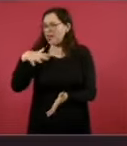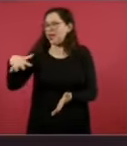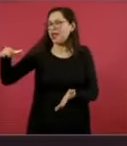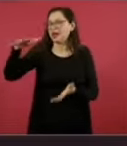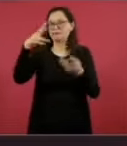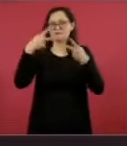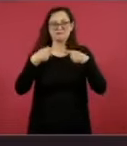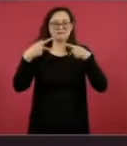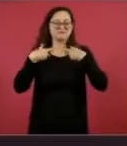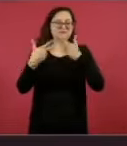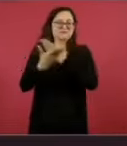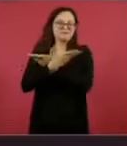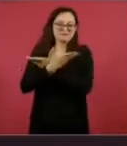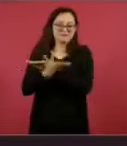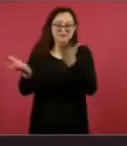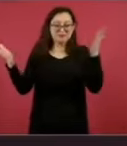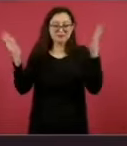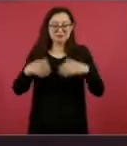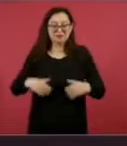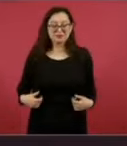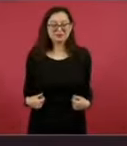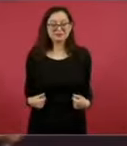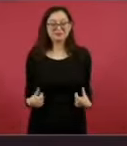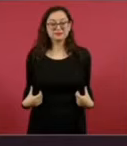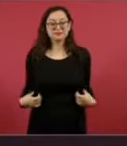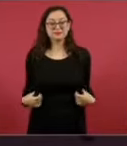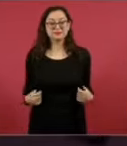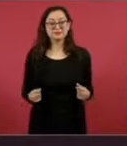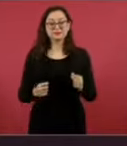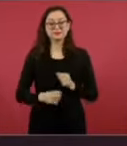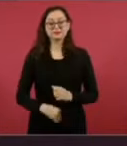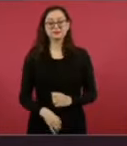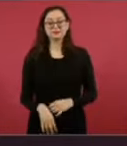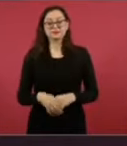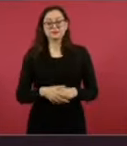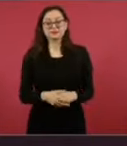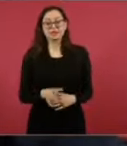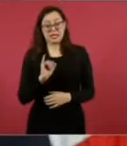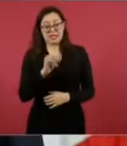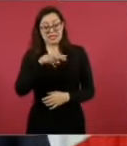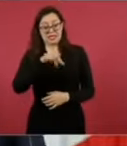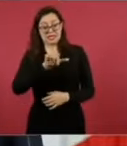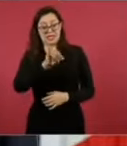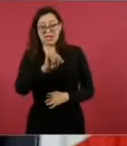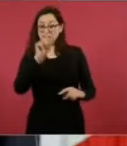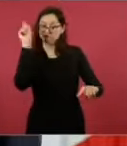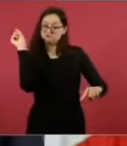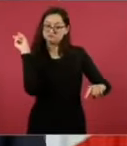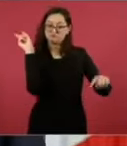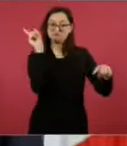a estar el Instituto de la Transparencia, pero ¿de qué sirve el Instituto de la Transparencia?